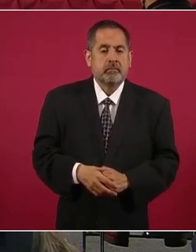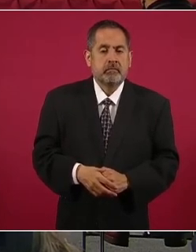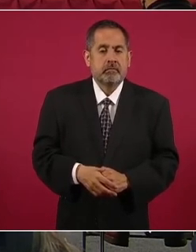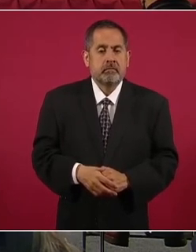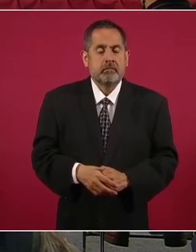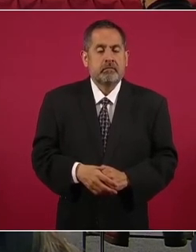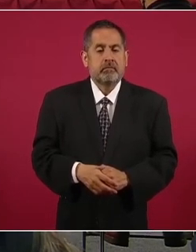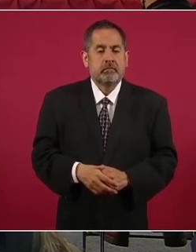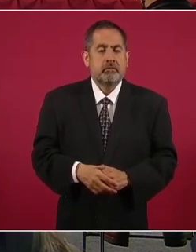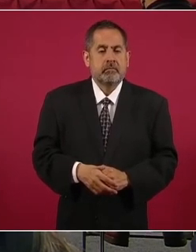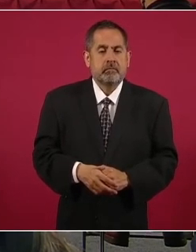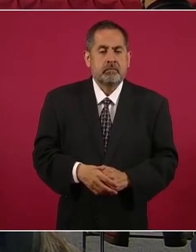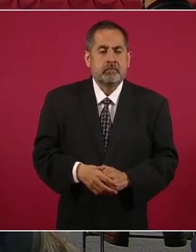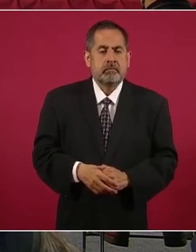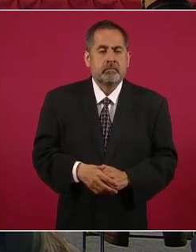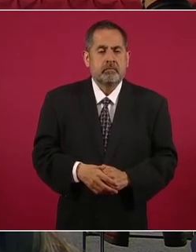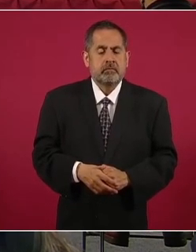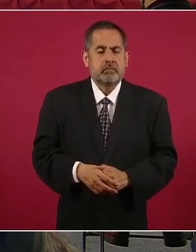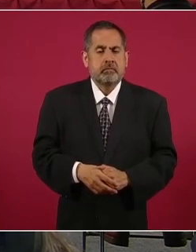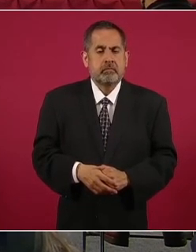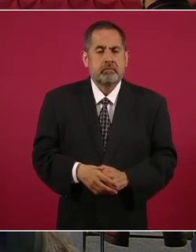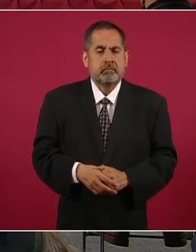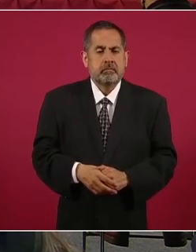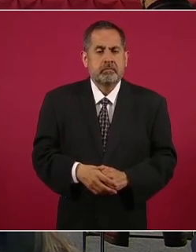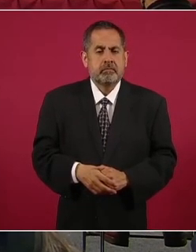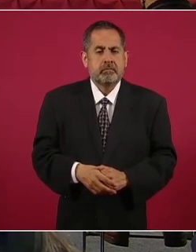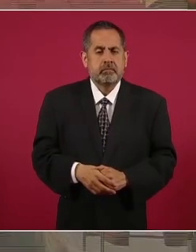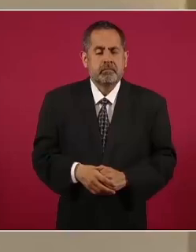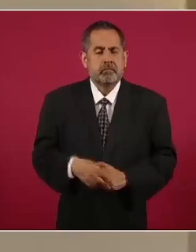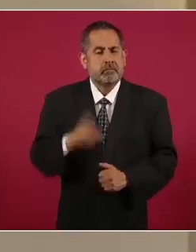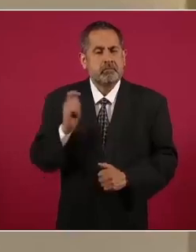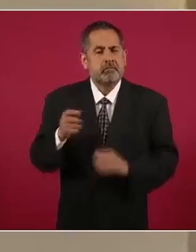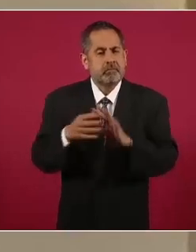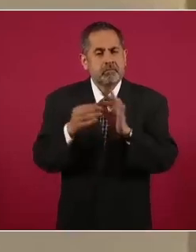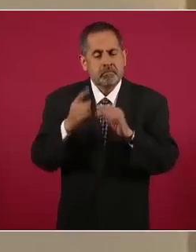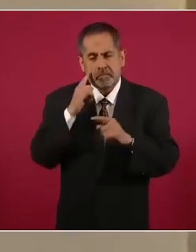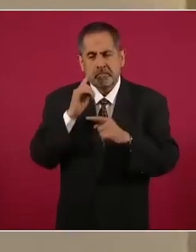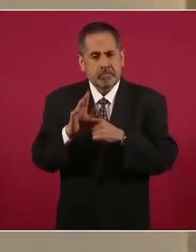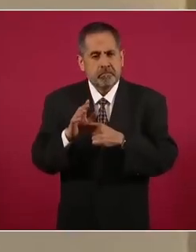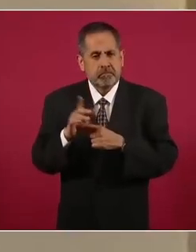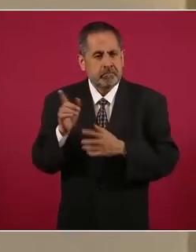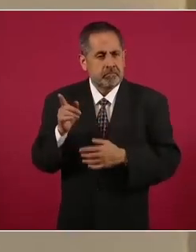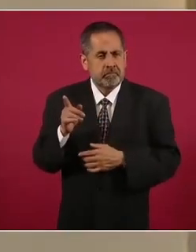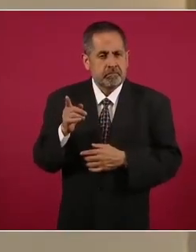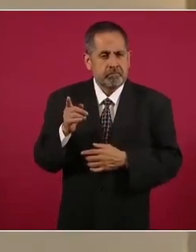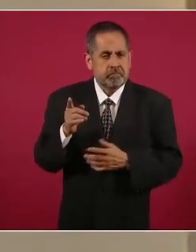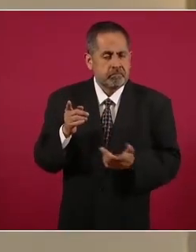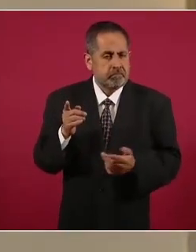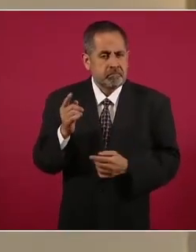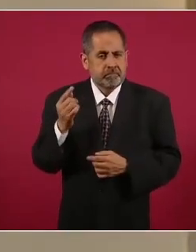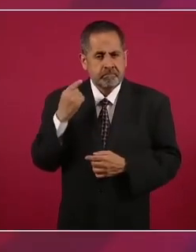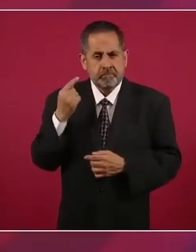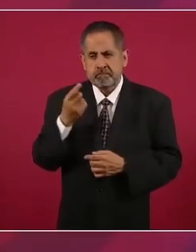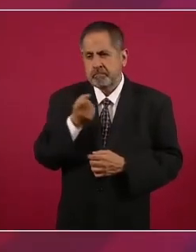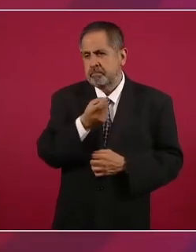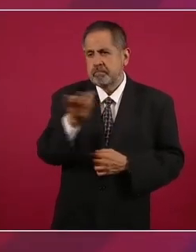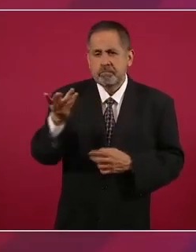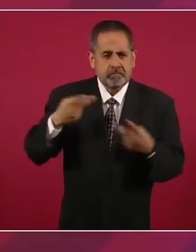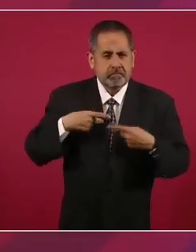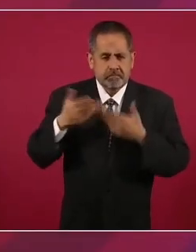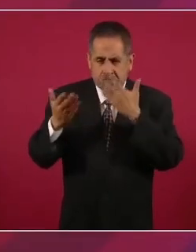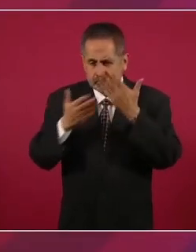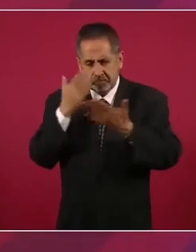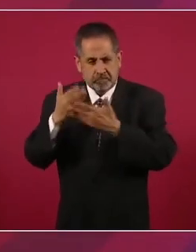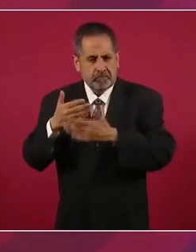el que apenas estudió hasta el nivel básico